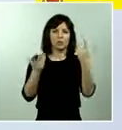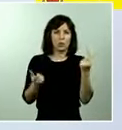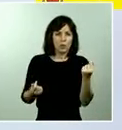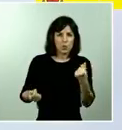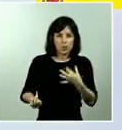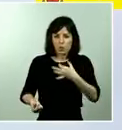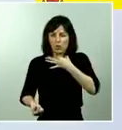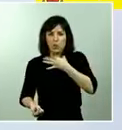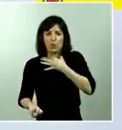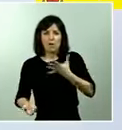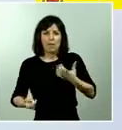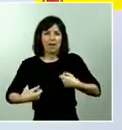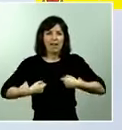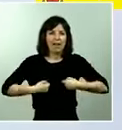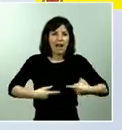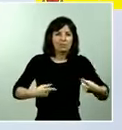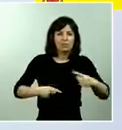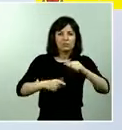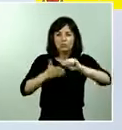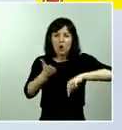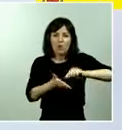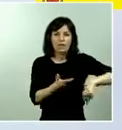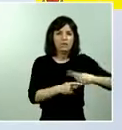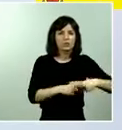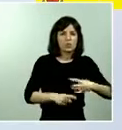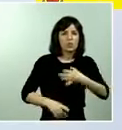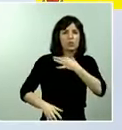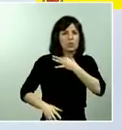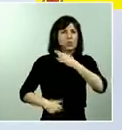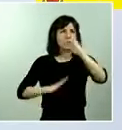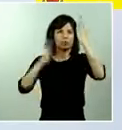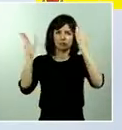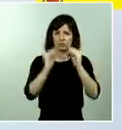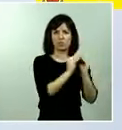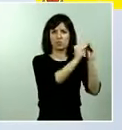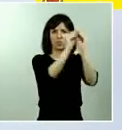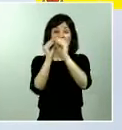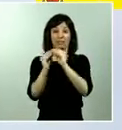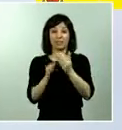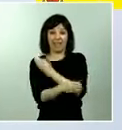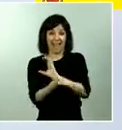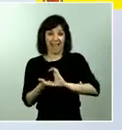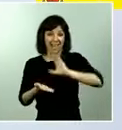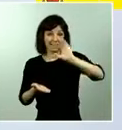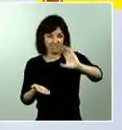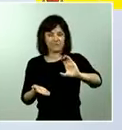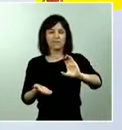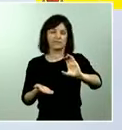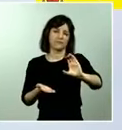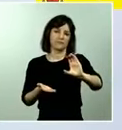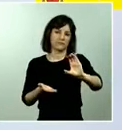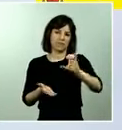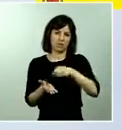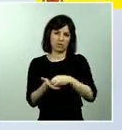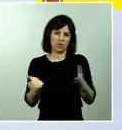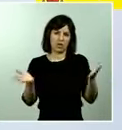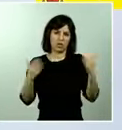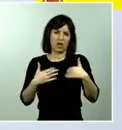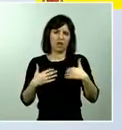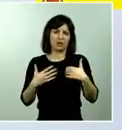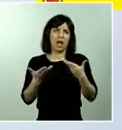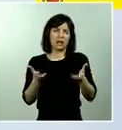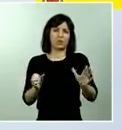gastos y nóminas por lo tanto todo este adelanto sin duda va a contribuir claramente a satisfacer esas